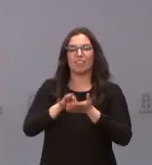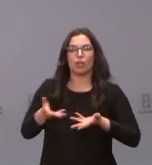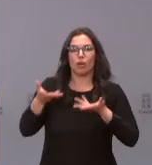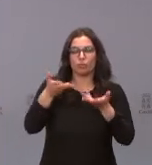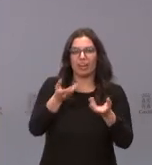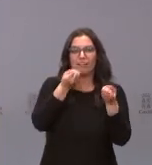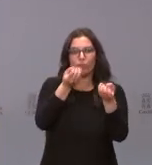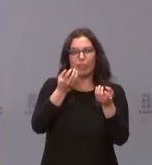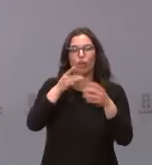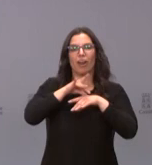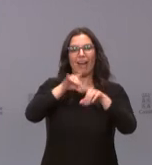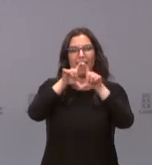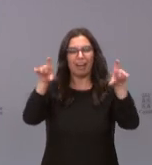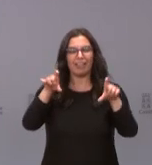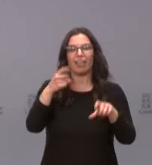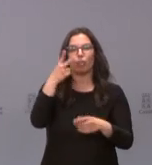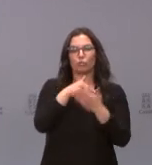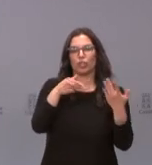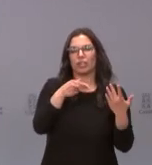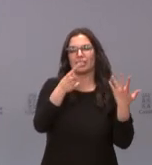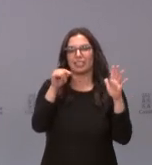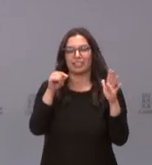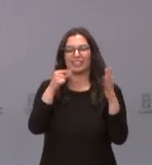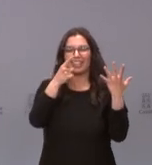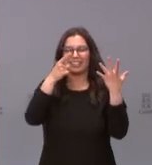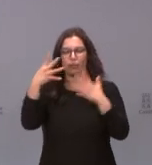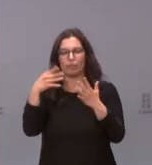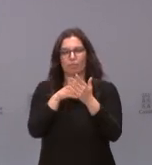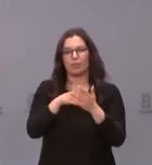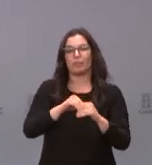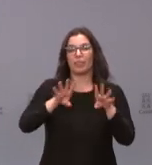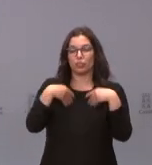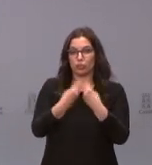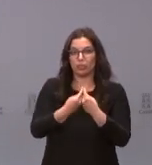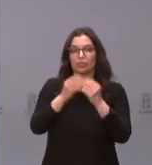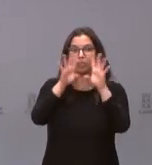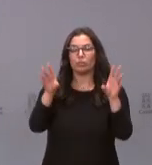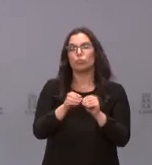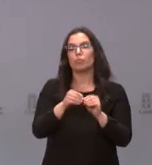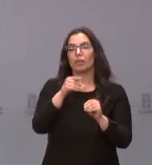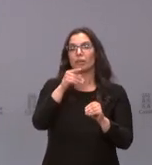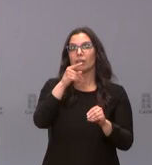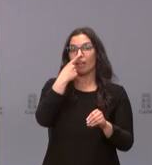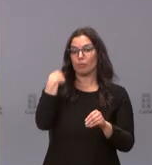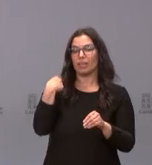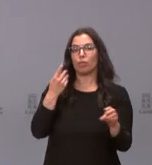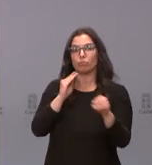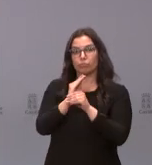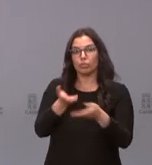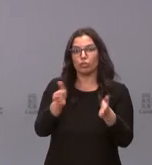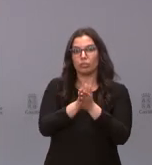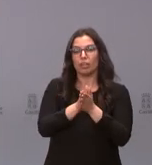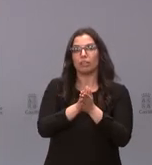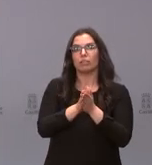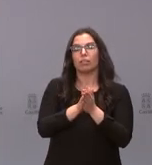agencias 2.069.000, que en resumen los créditos totales destinados en el año 2020 fueron un total